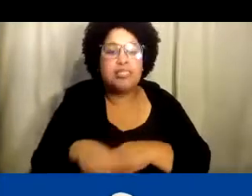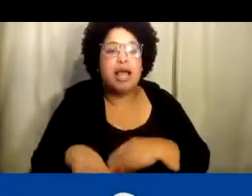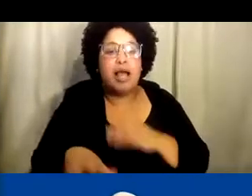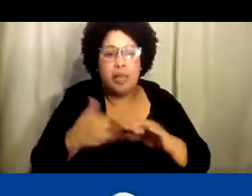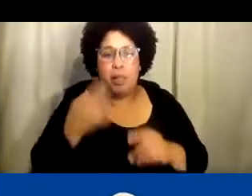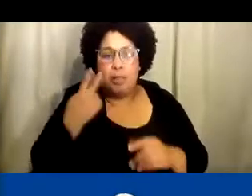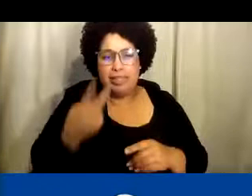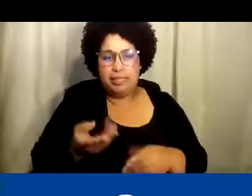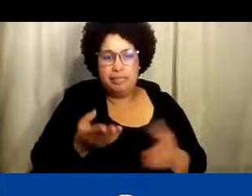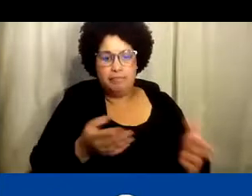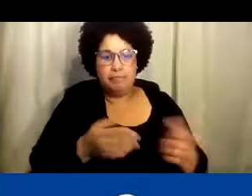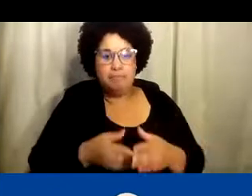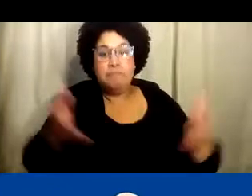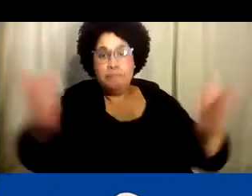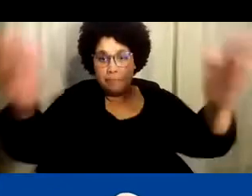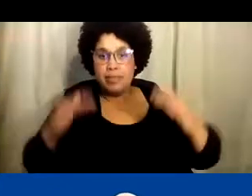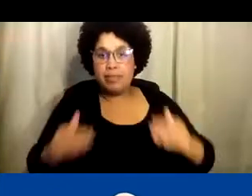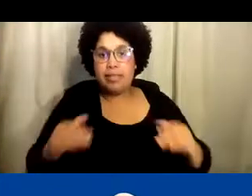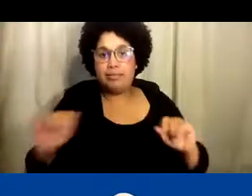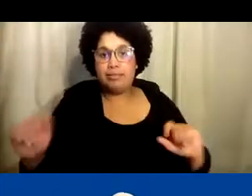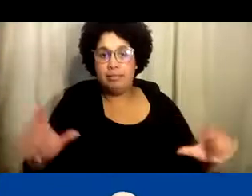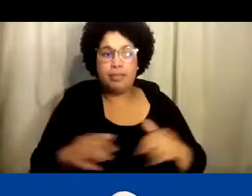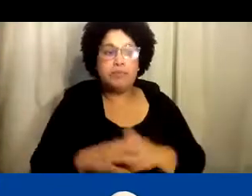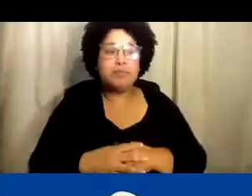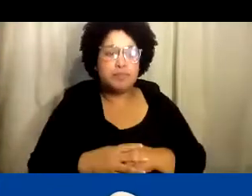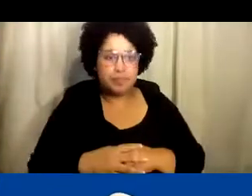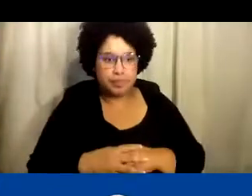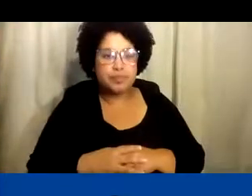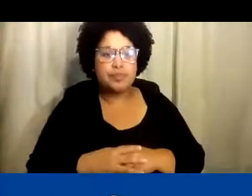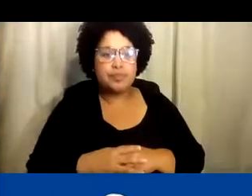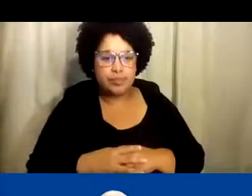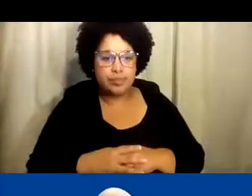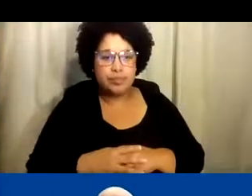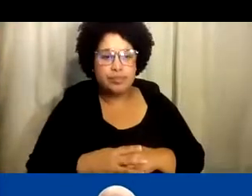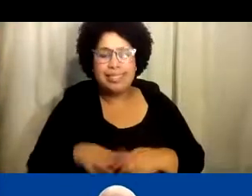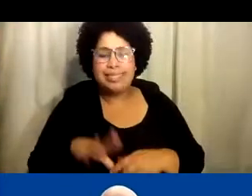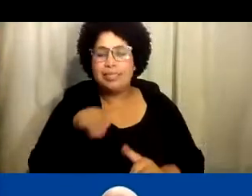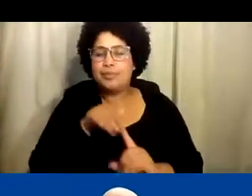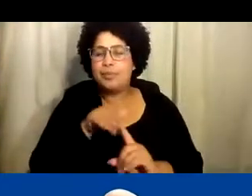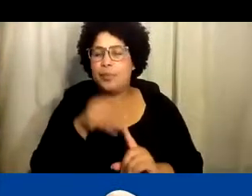.disabilitythriveinitiative.org para recibir actualizaciones.